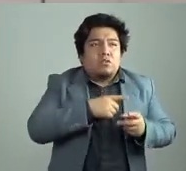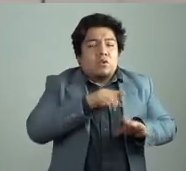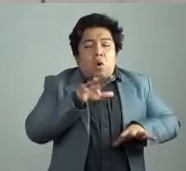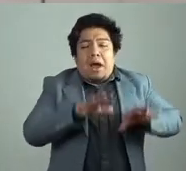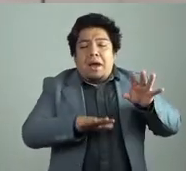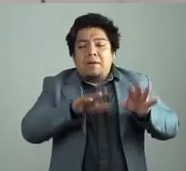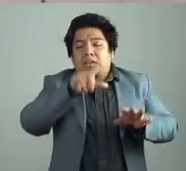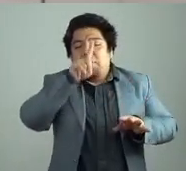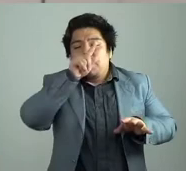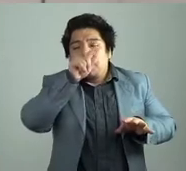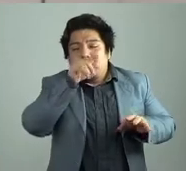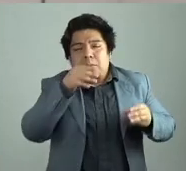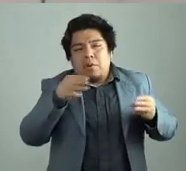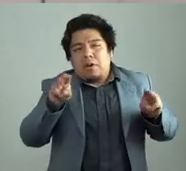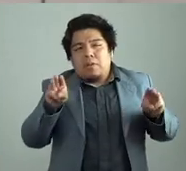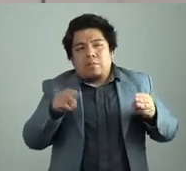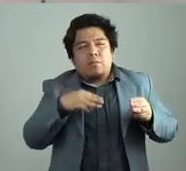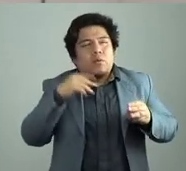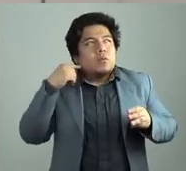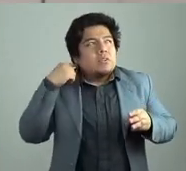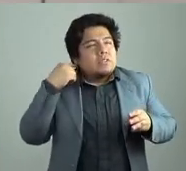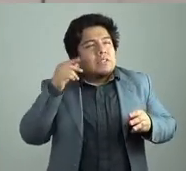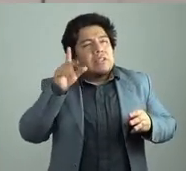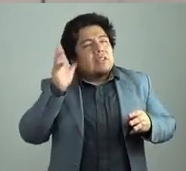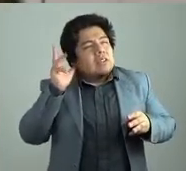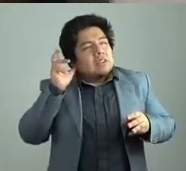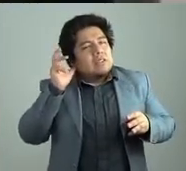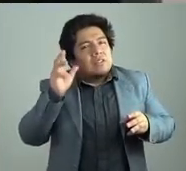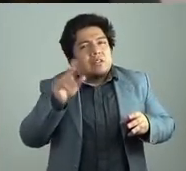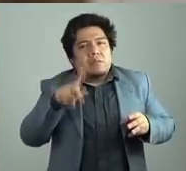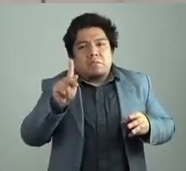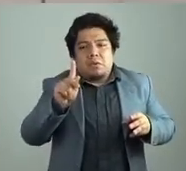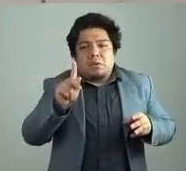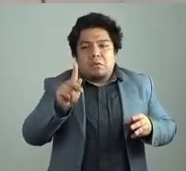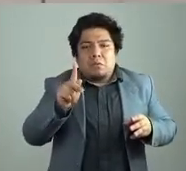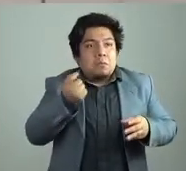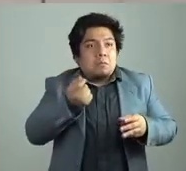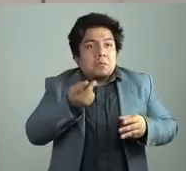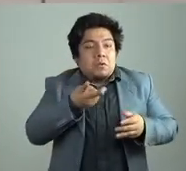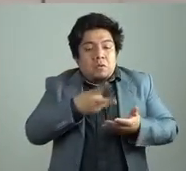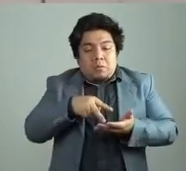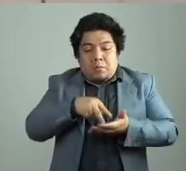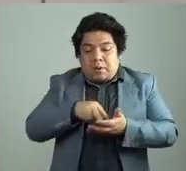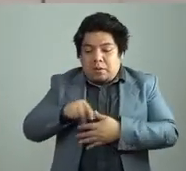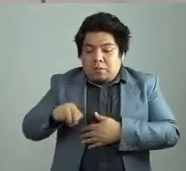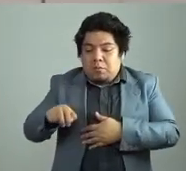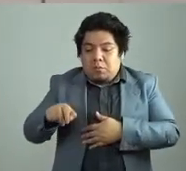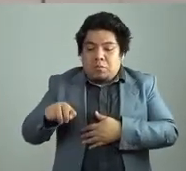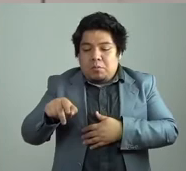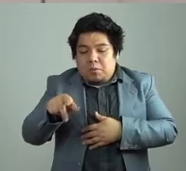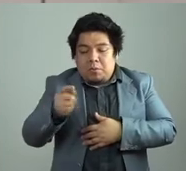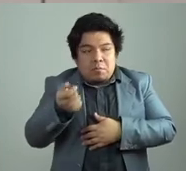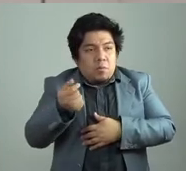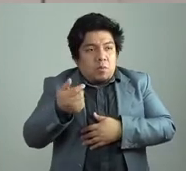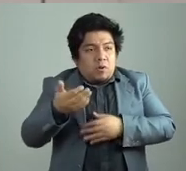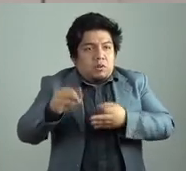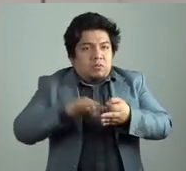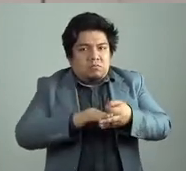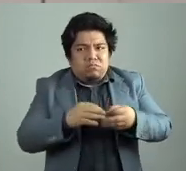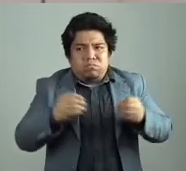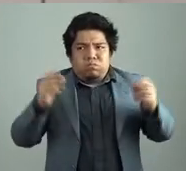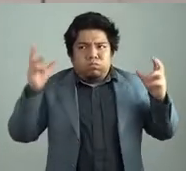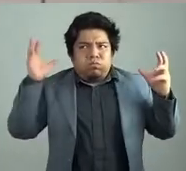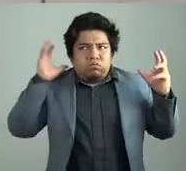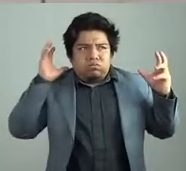todos los años que se meten a mi casa a anidar y de pronto camino 20 pasos y estoy en pleno